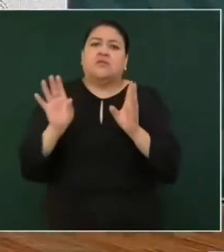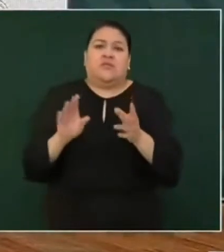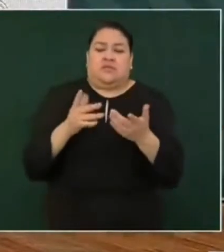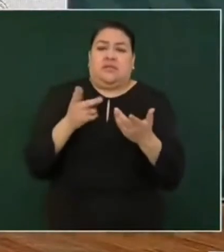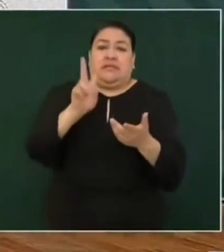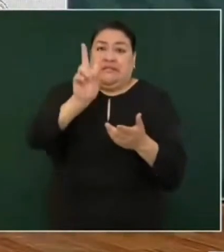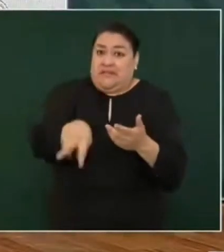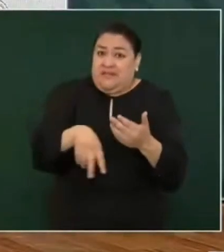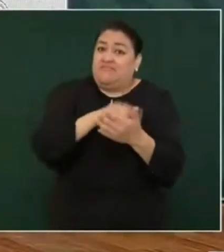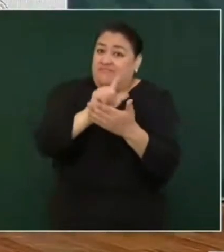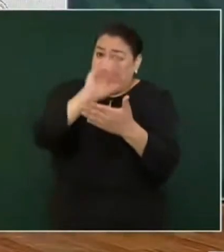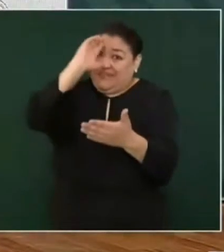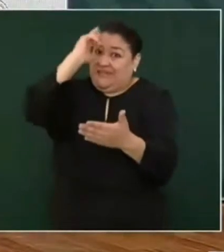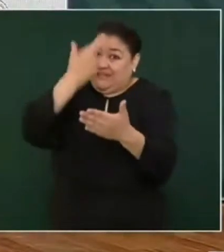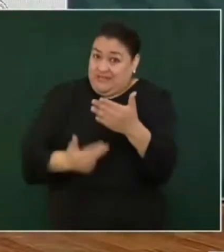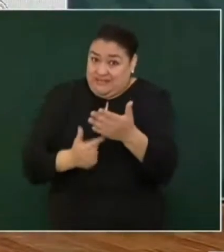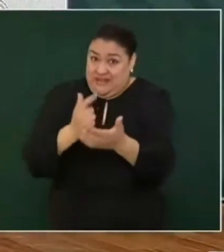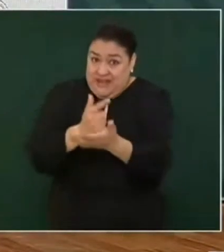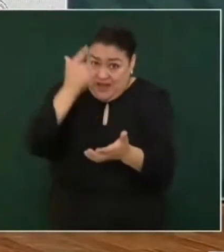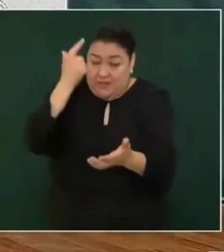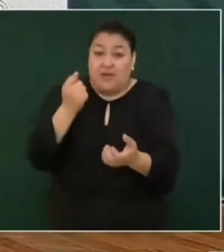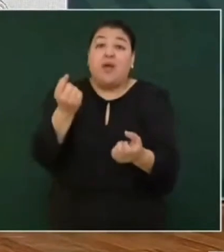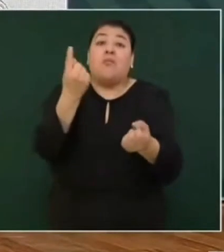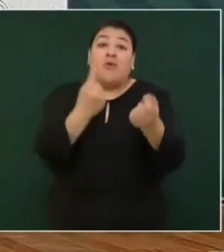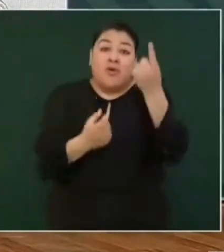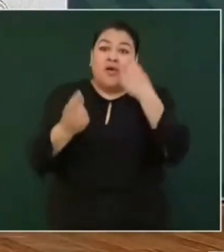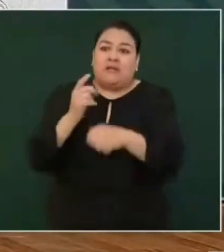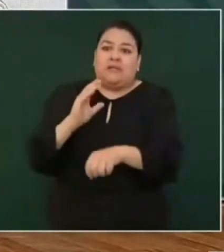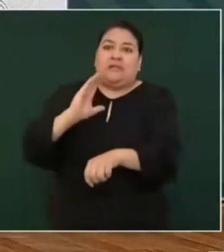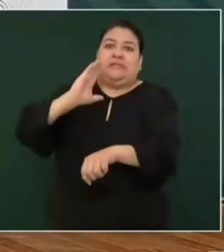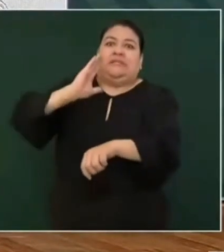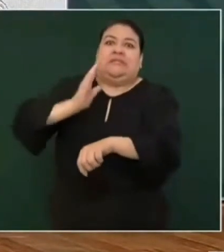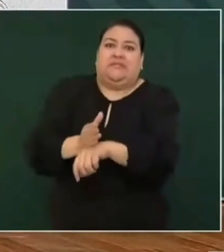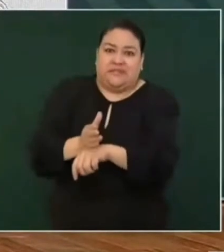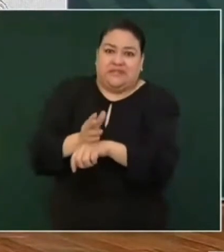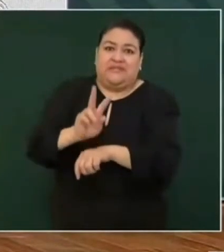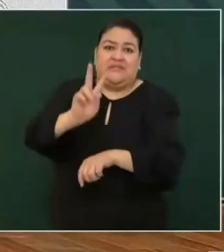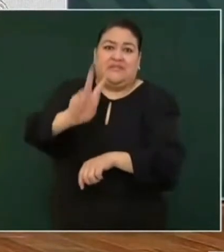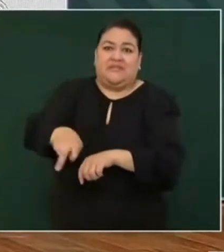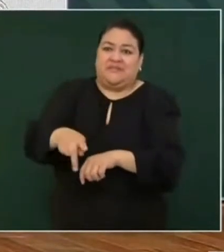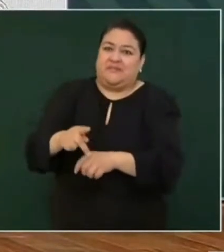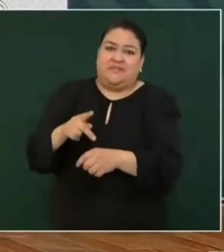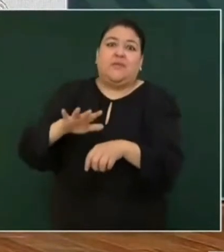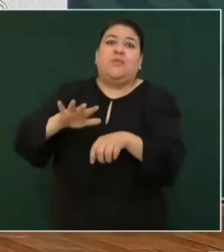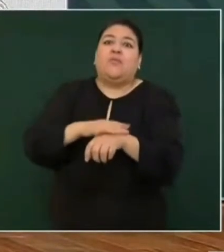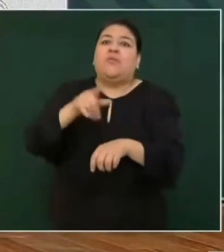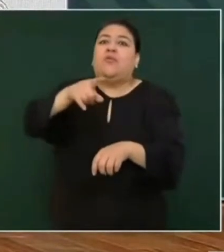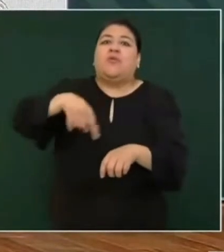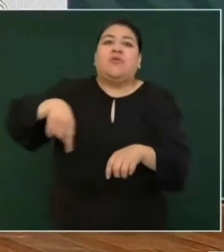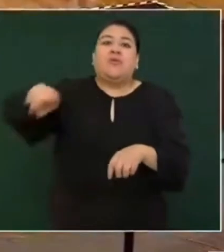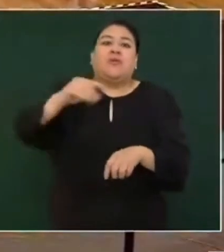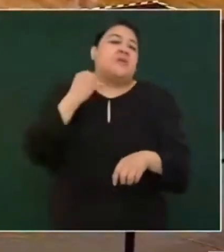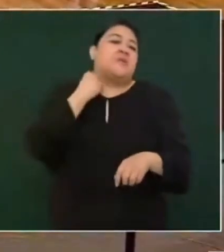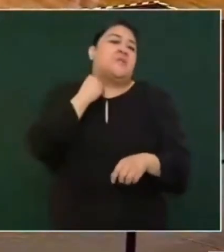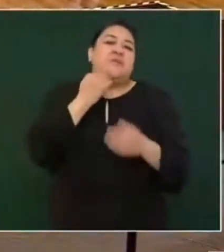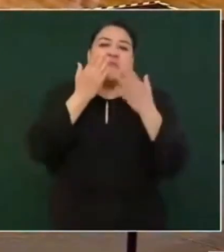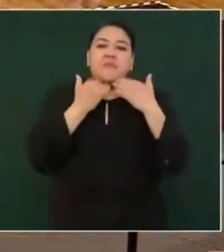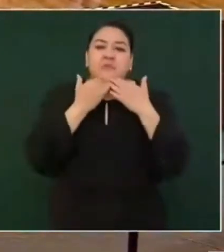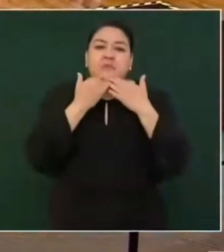graves sentencias porque les ponen sentencias desproporcionadas muchas veces porque no tienen buena cobertura jurídica